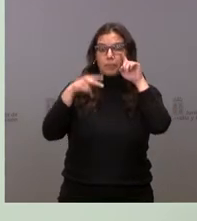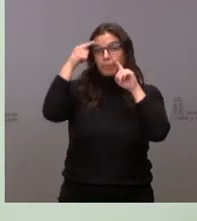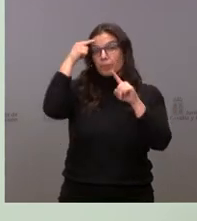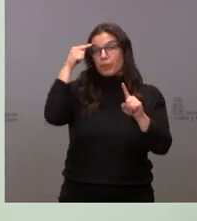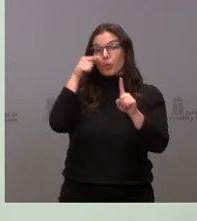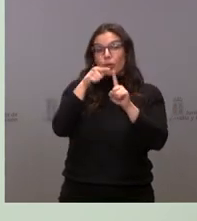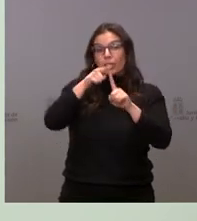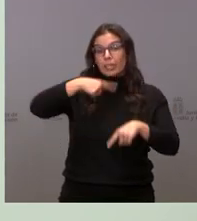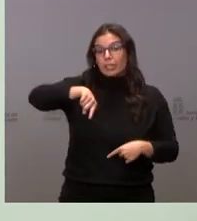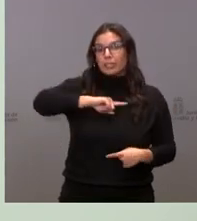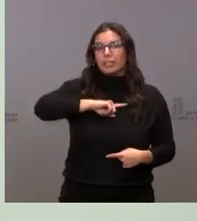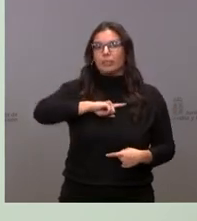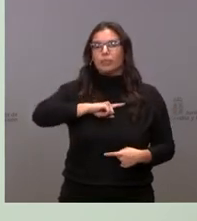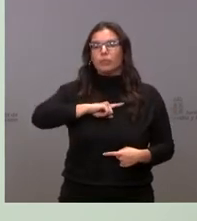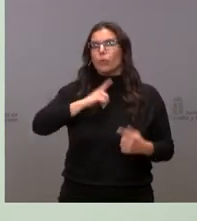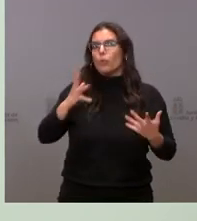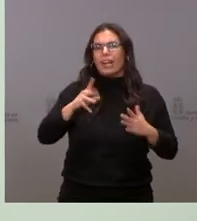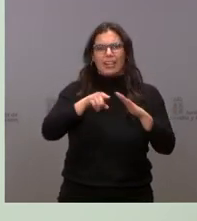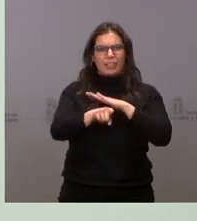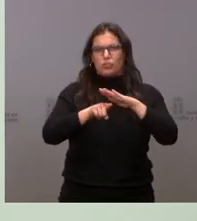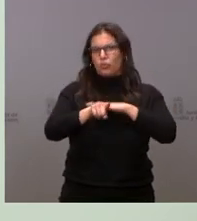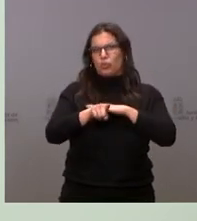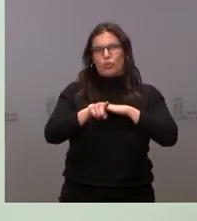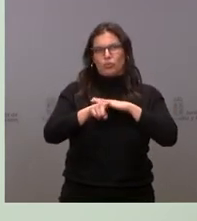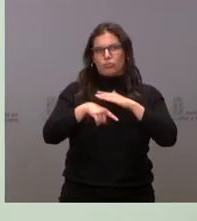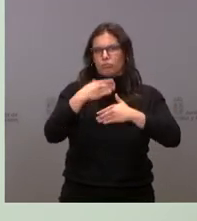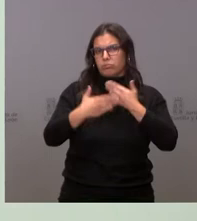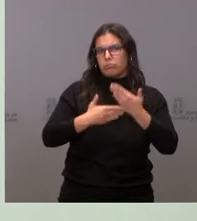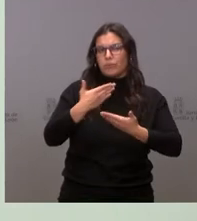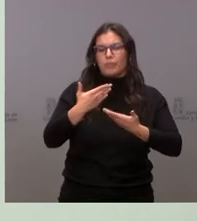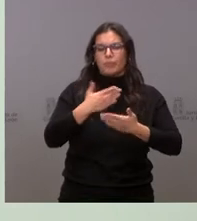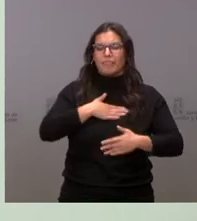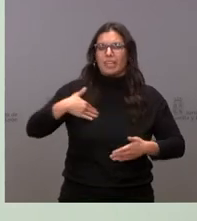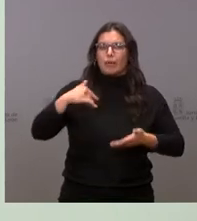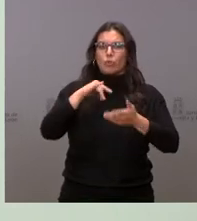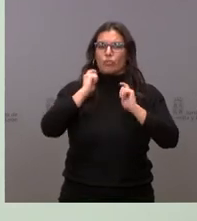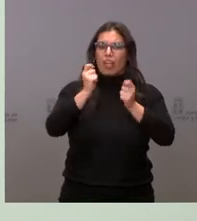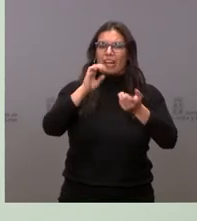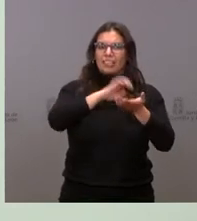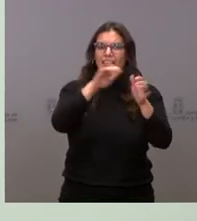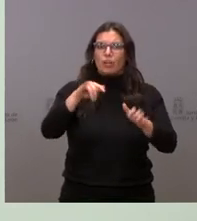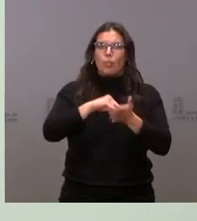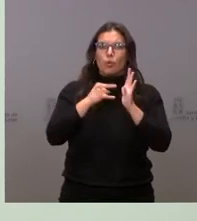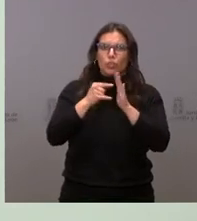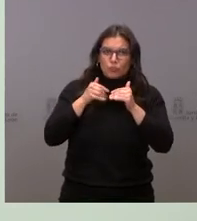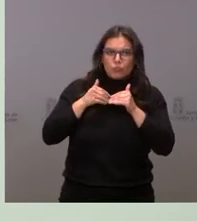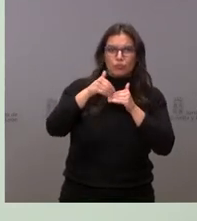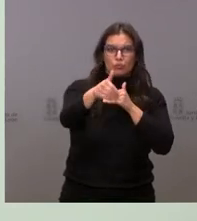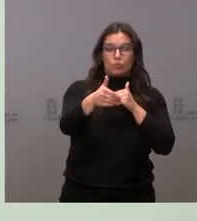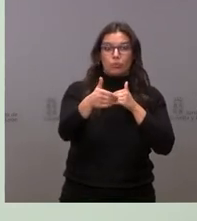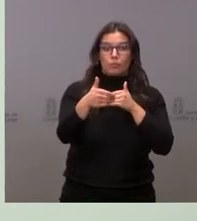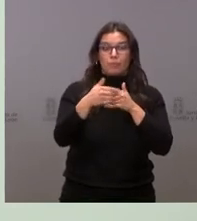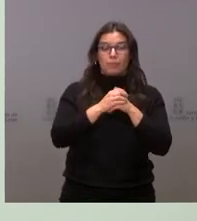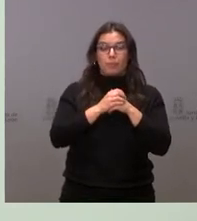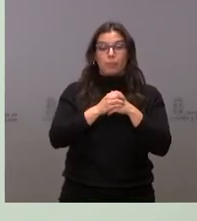gestión, nuestro objetivo es un proyecto de futuro para Castilla y León y este proyecto